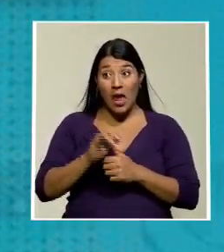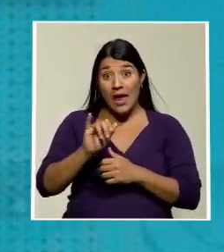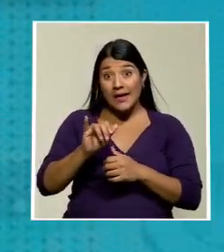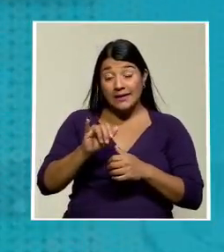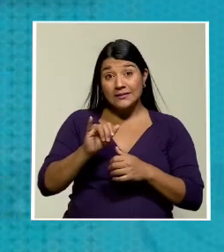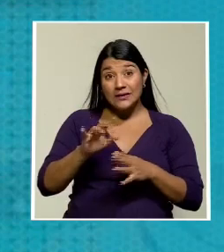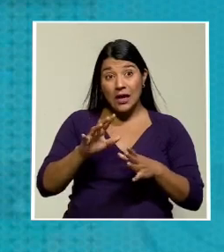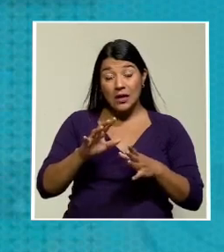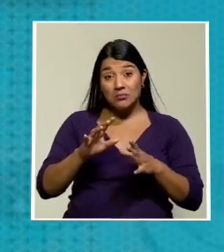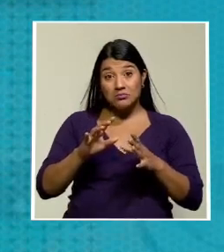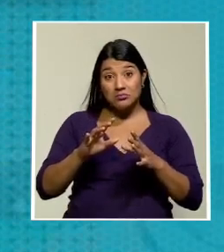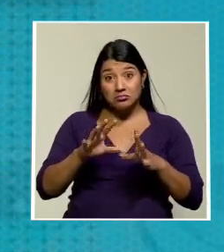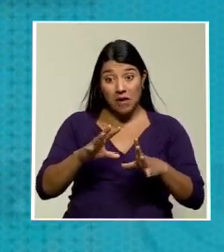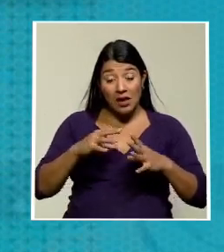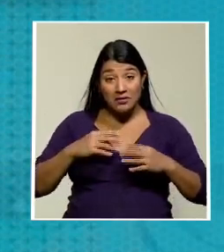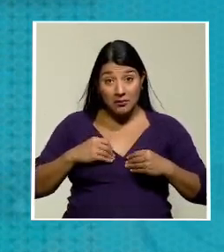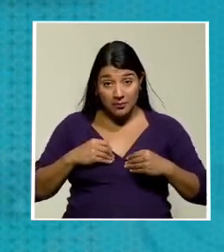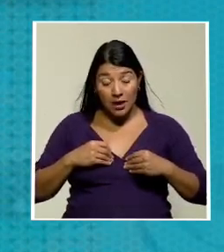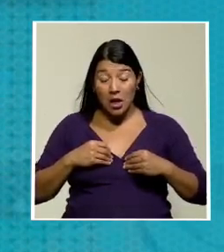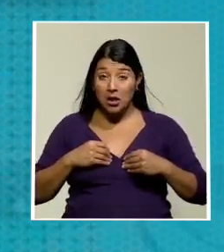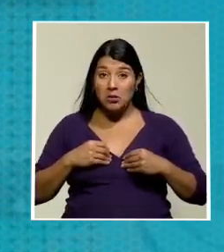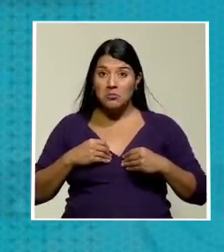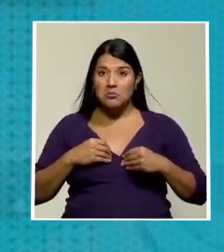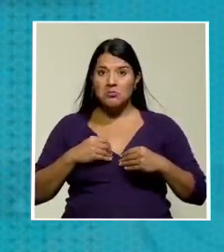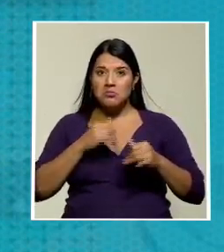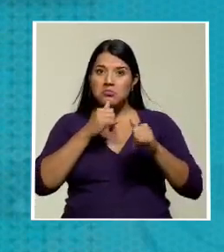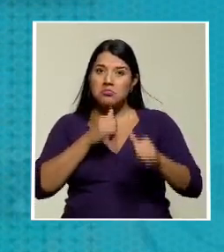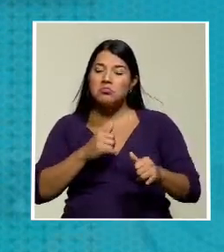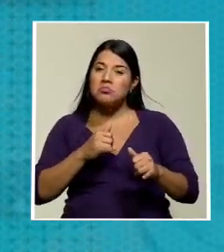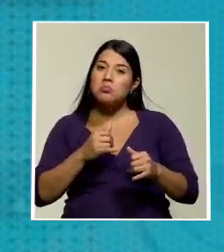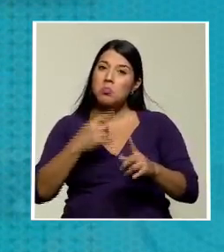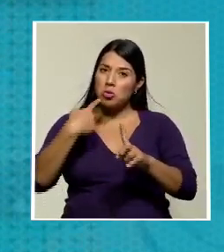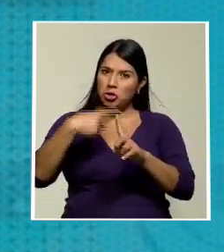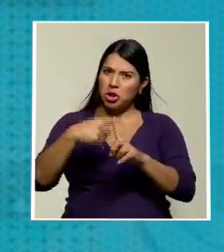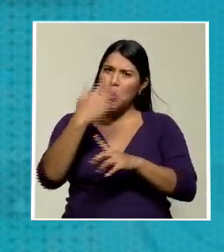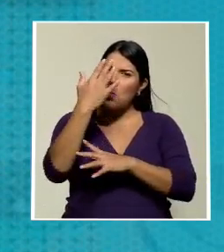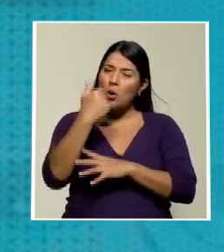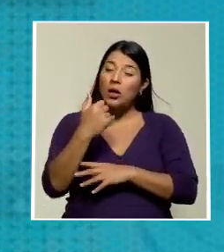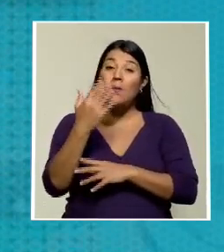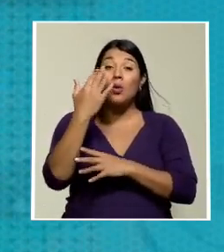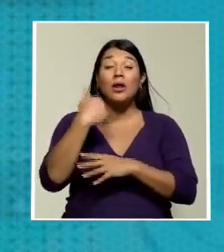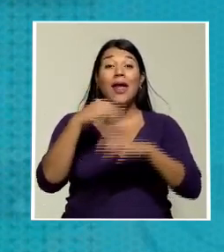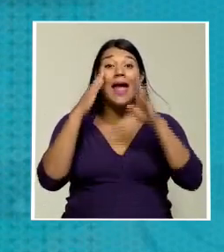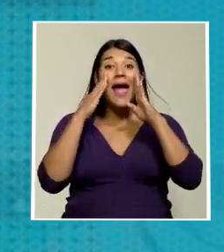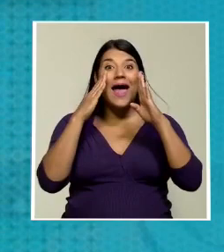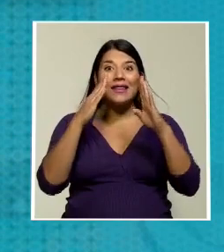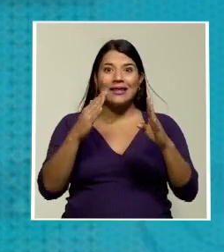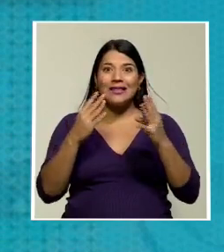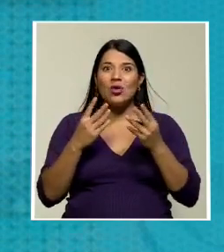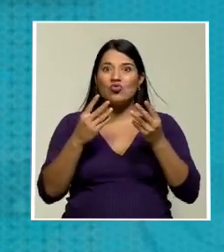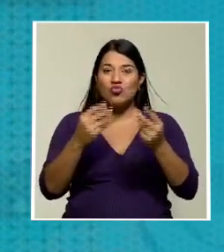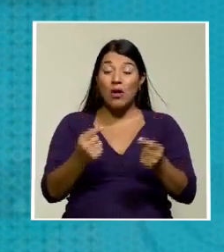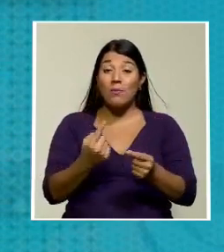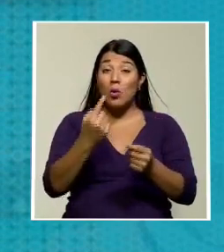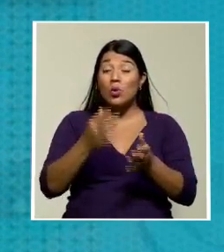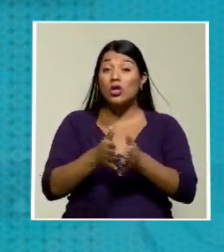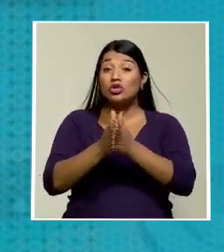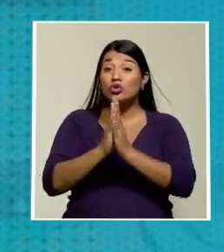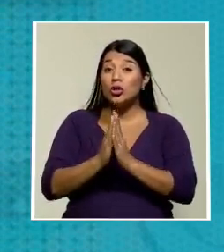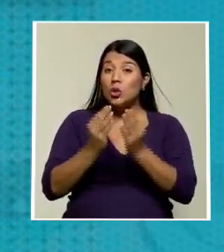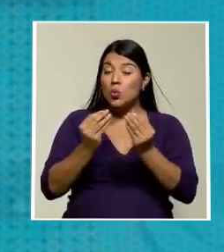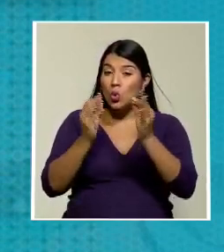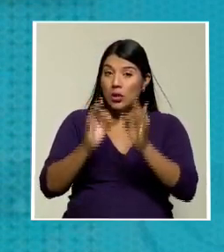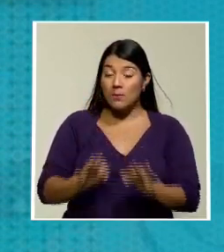al menos la jurisdicción atiende de manera rápida una medida que es importante que ha tenido un